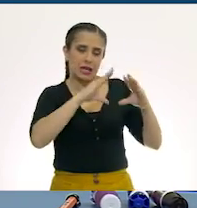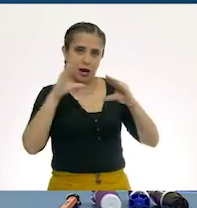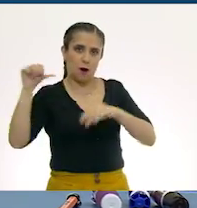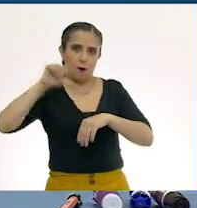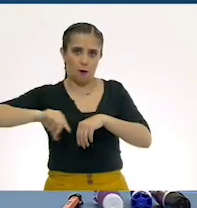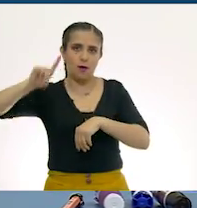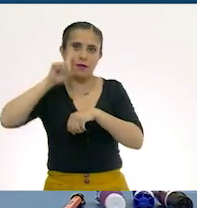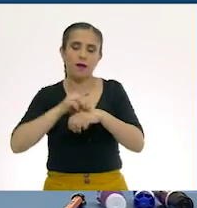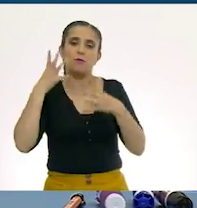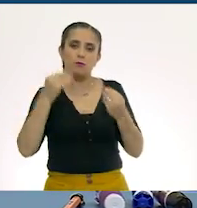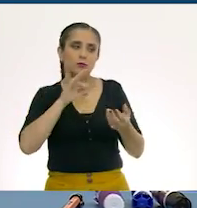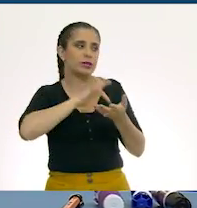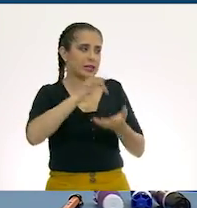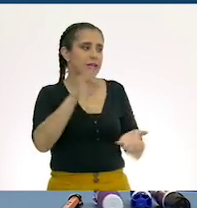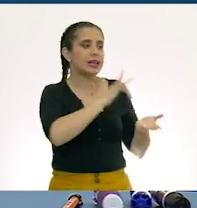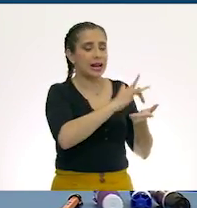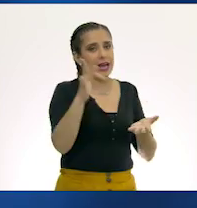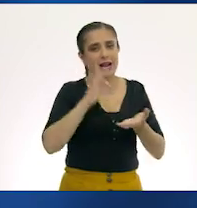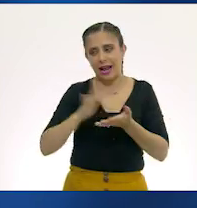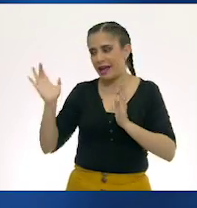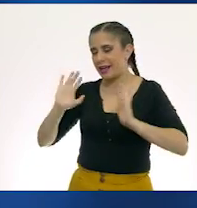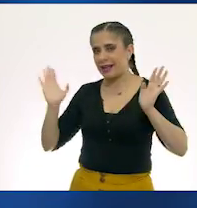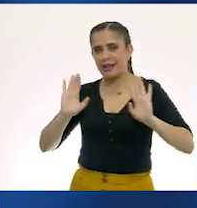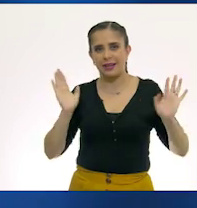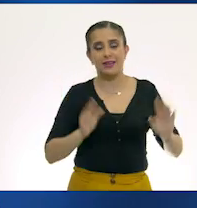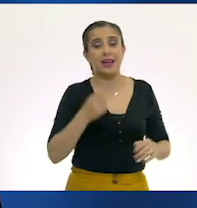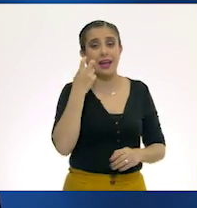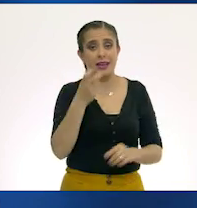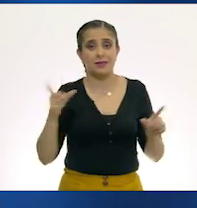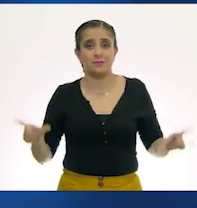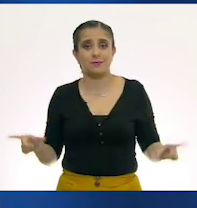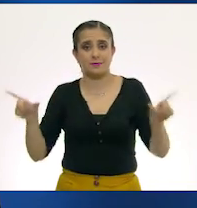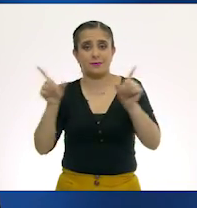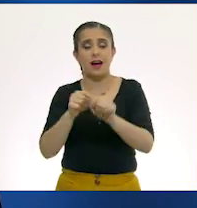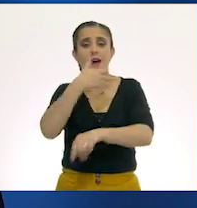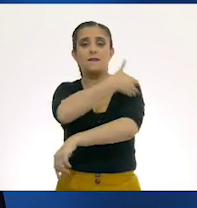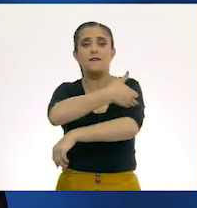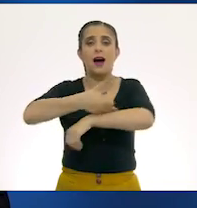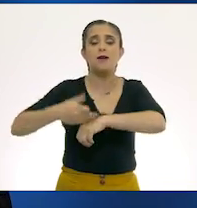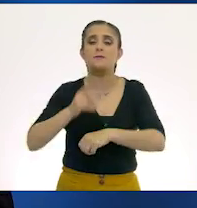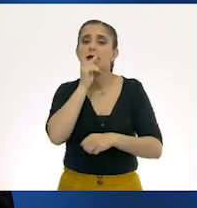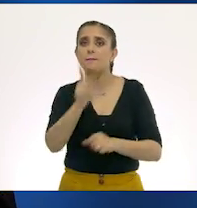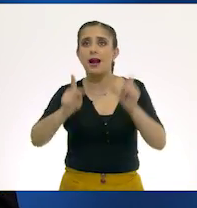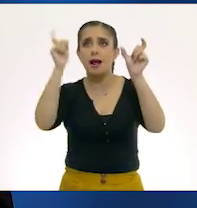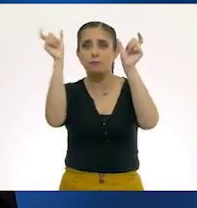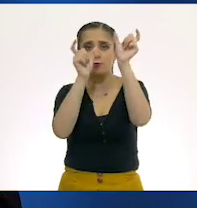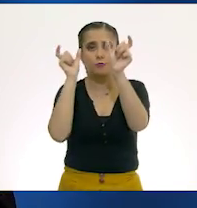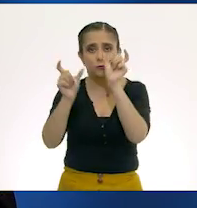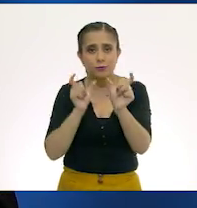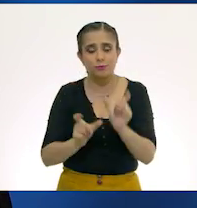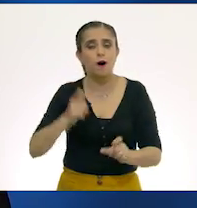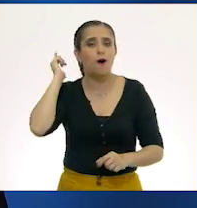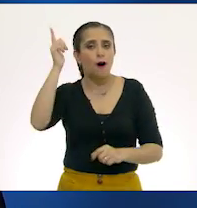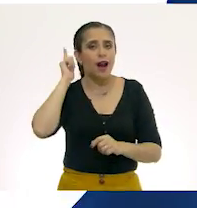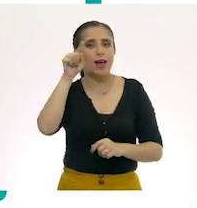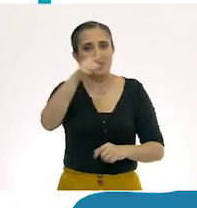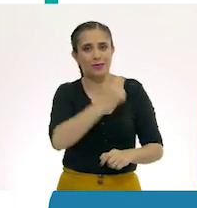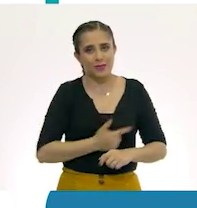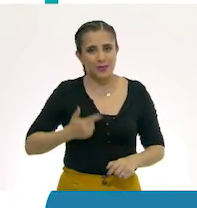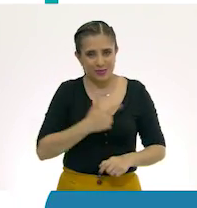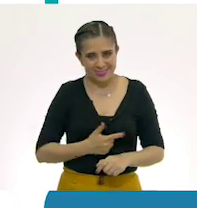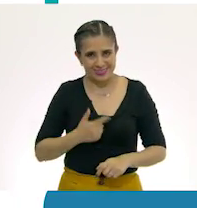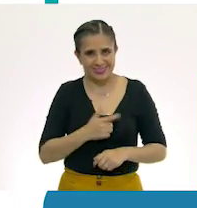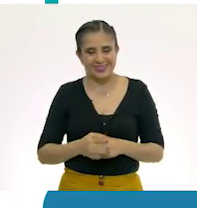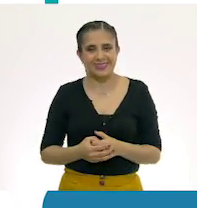Gracias a ustedes. Raulito. Adiós. Hemos terminado con Familias de Palabras. Espero que lo hayan disfrutado tanto como nosotros.